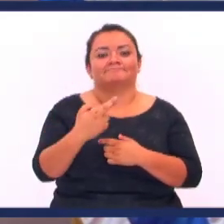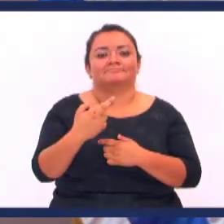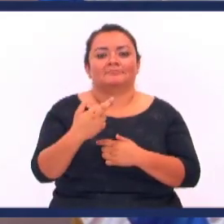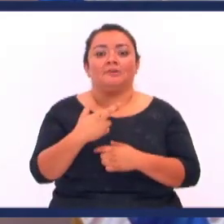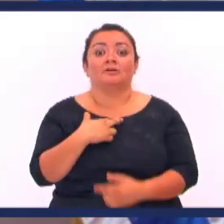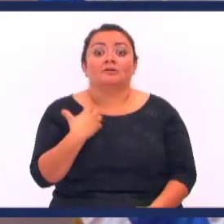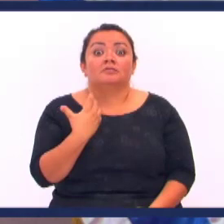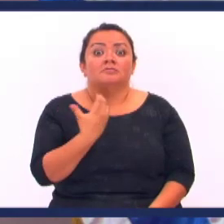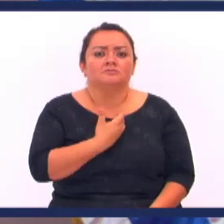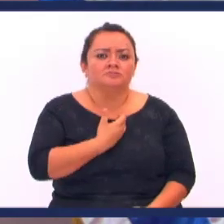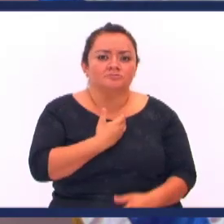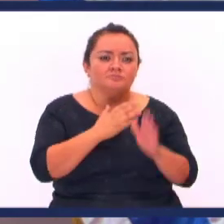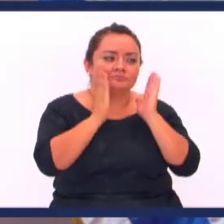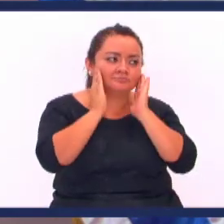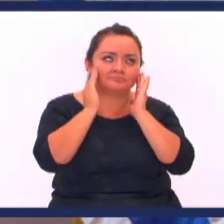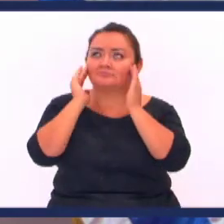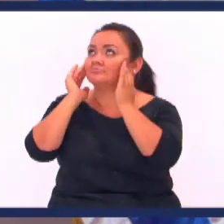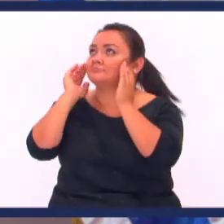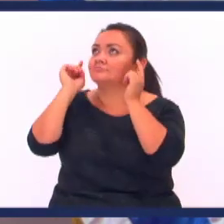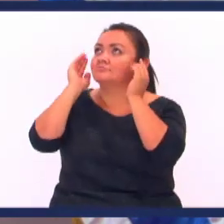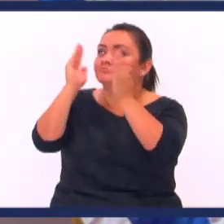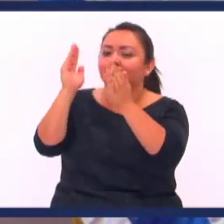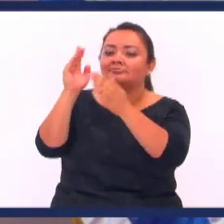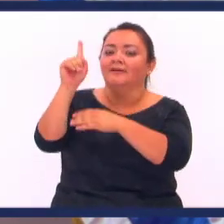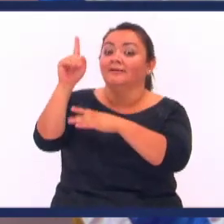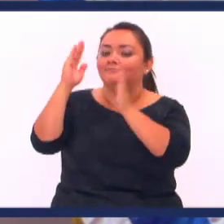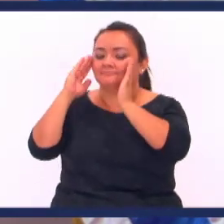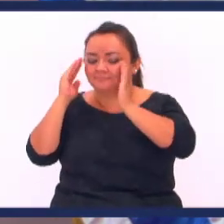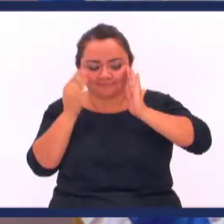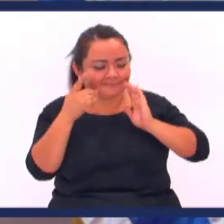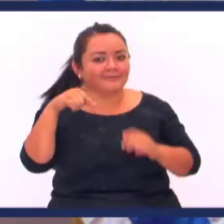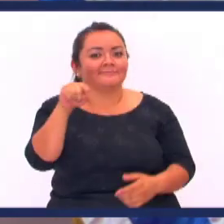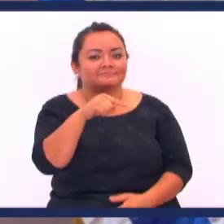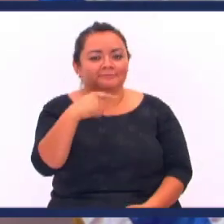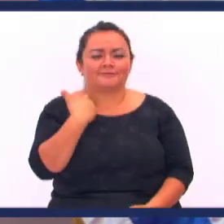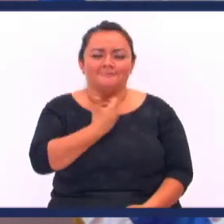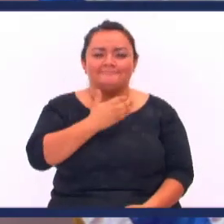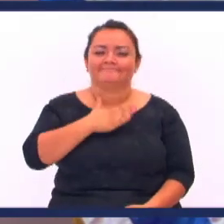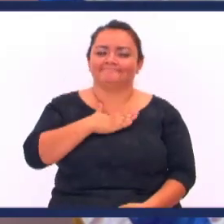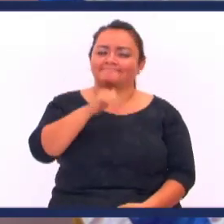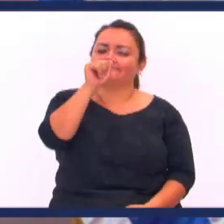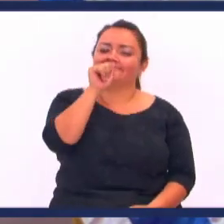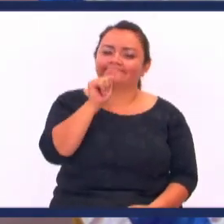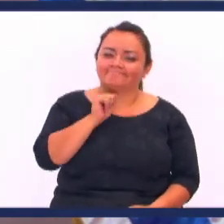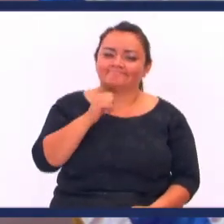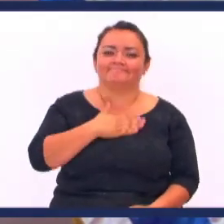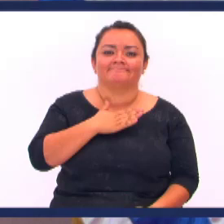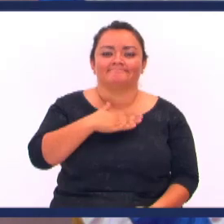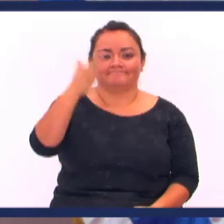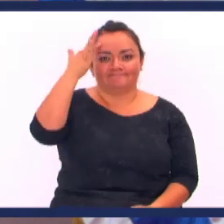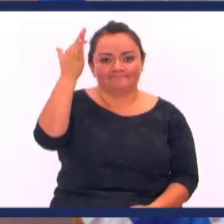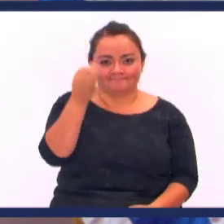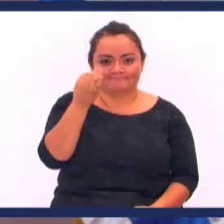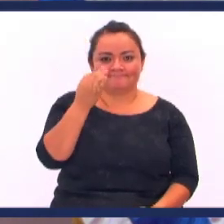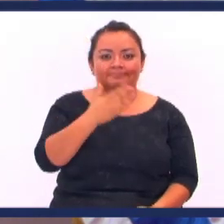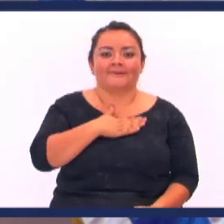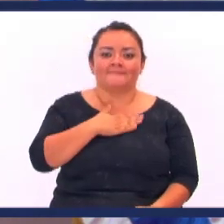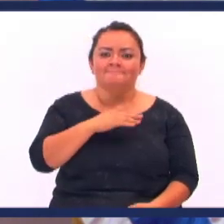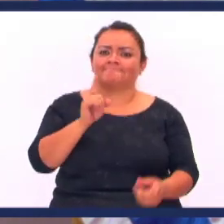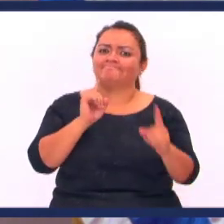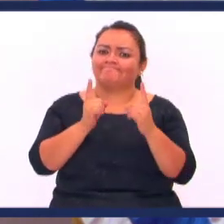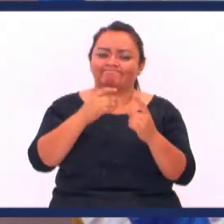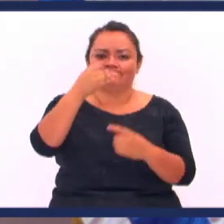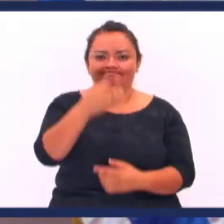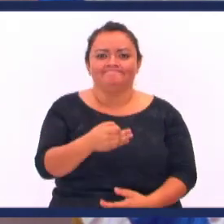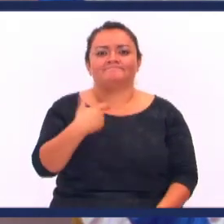Y si nosotros Volvemos a Él Él se volverá A nosotros Tengamos paciencia Tengamos fe Tengamos